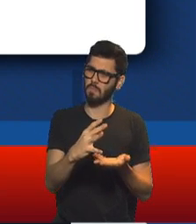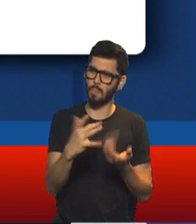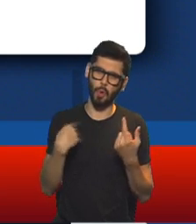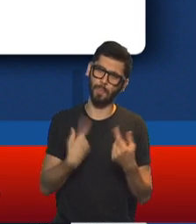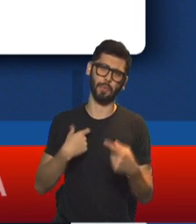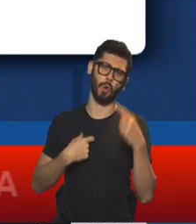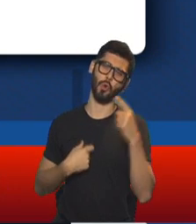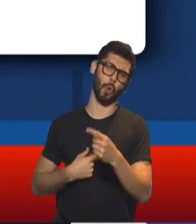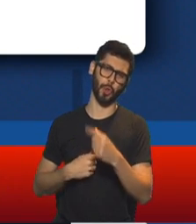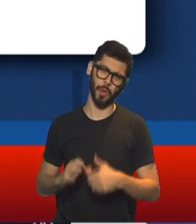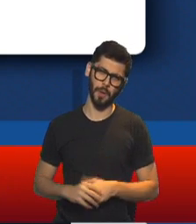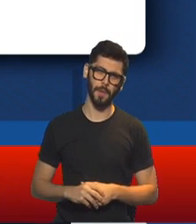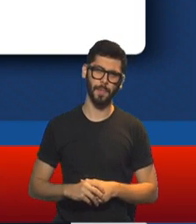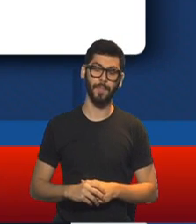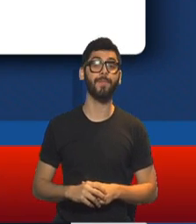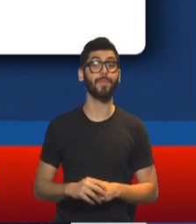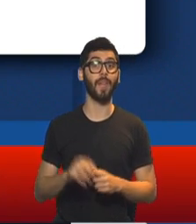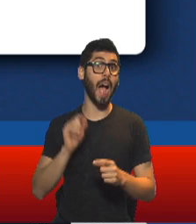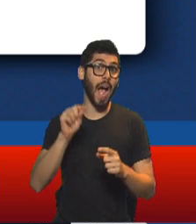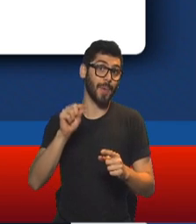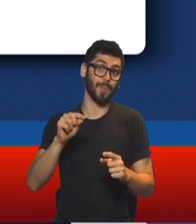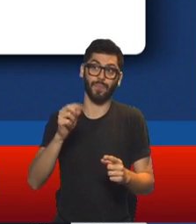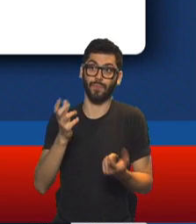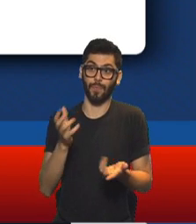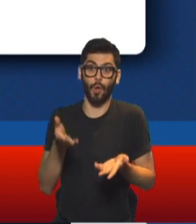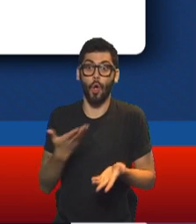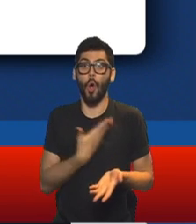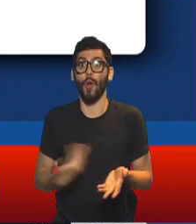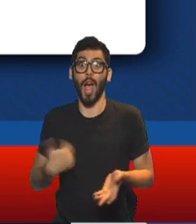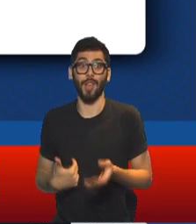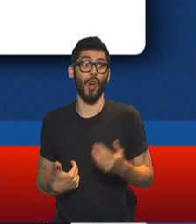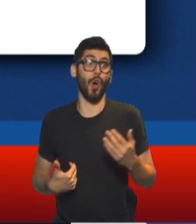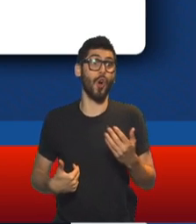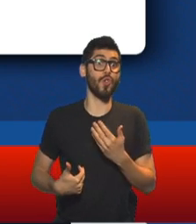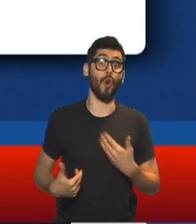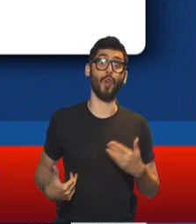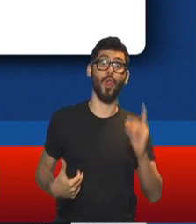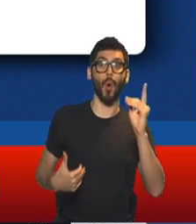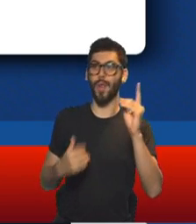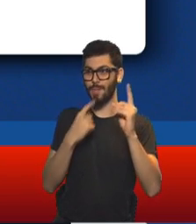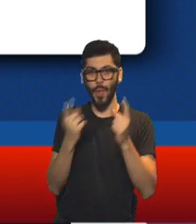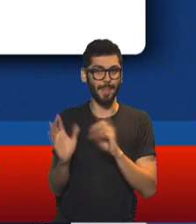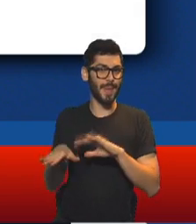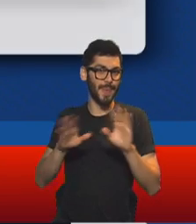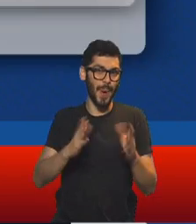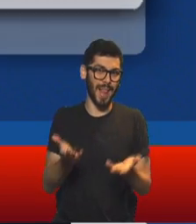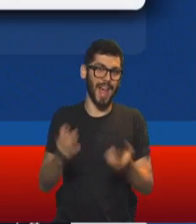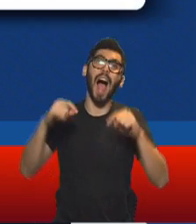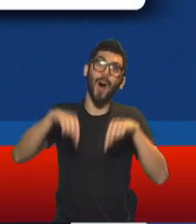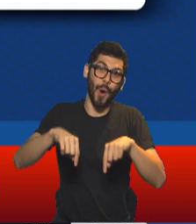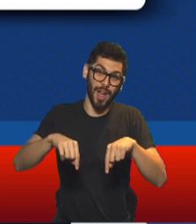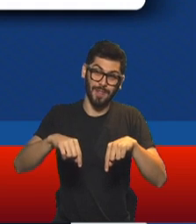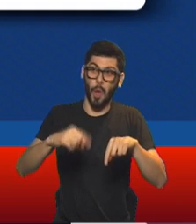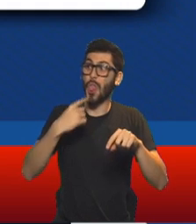evidentemente hay una sintonía política hoy entre el gobierno boliviano y el gobierno argentino, que en su momento fue la que el gobierno de